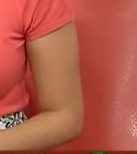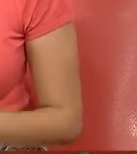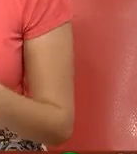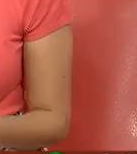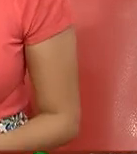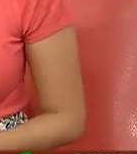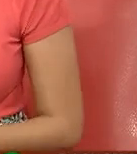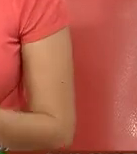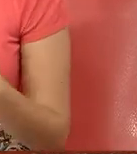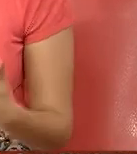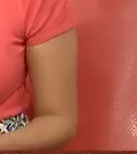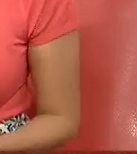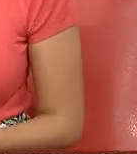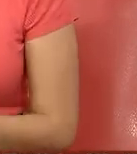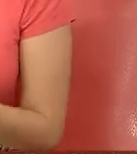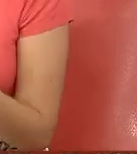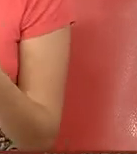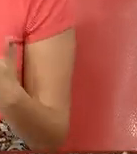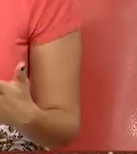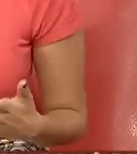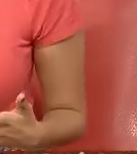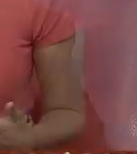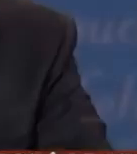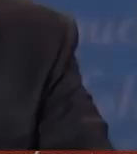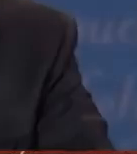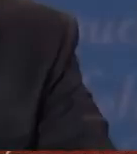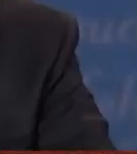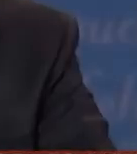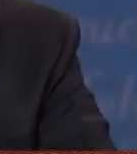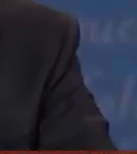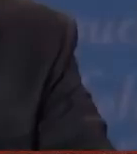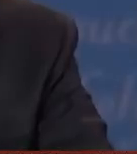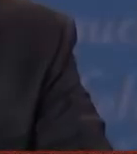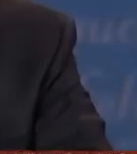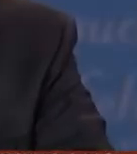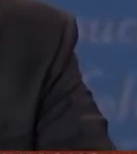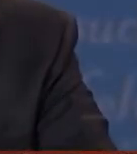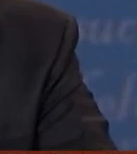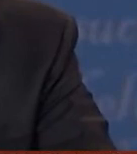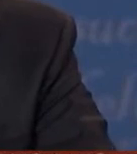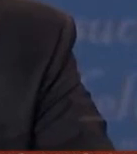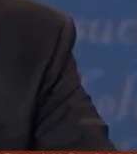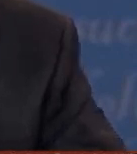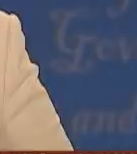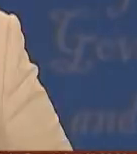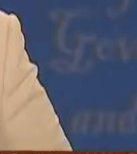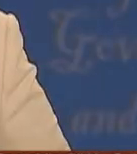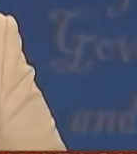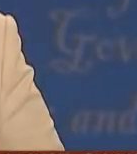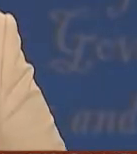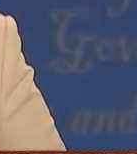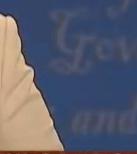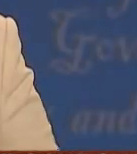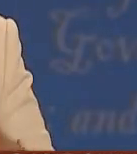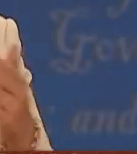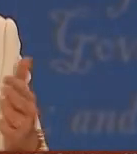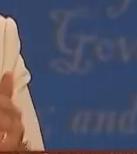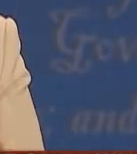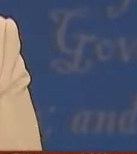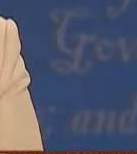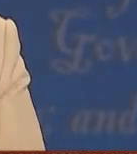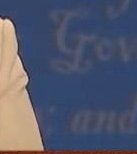sitios web redes sociales y cadenas de televisión por no decir todo el mundo transmitió el debate